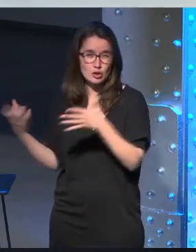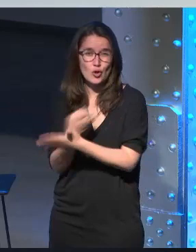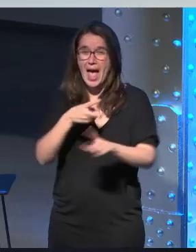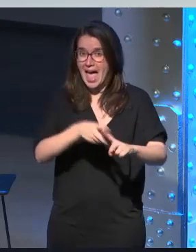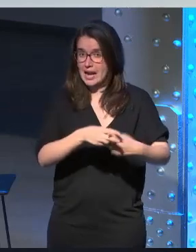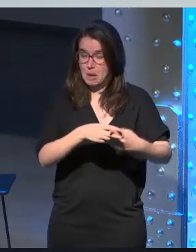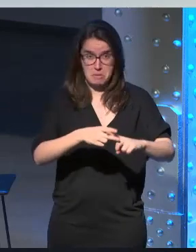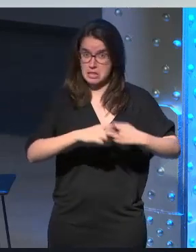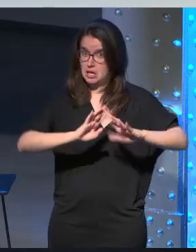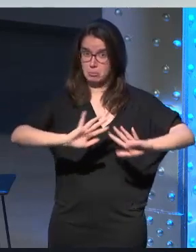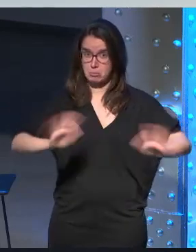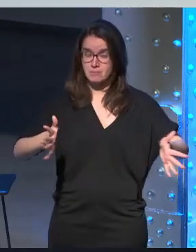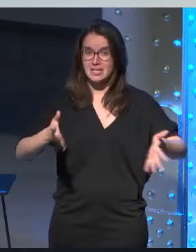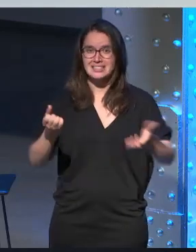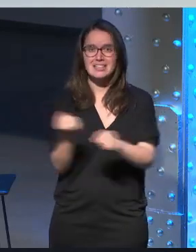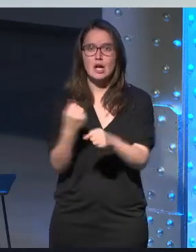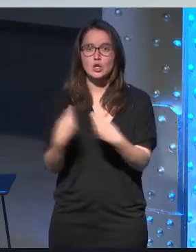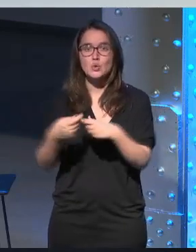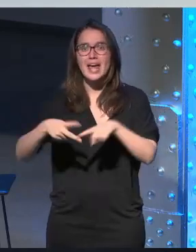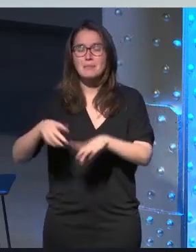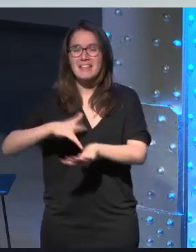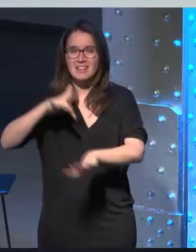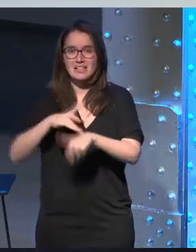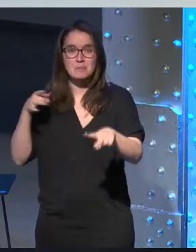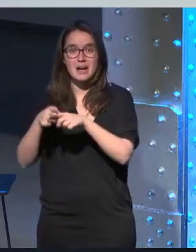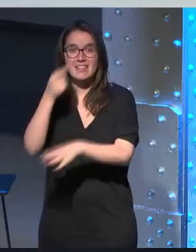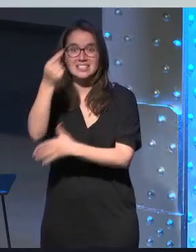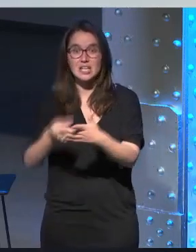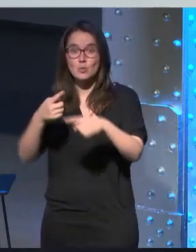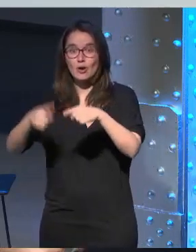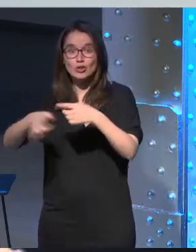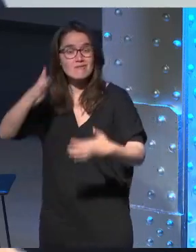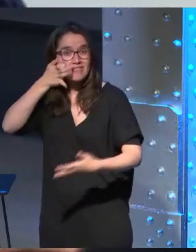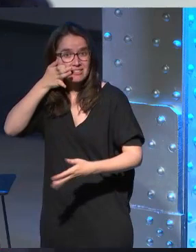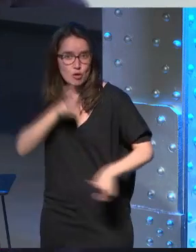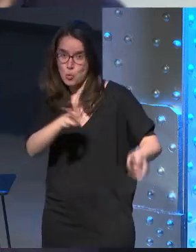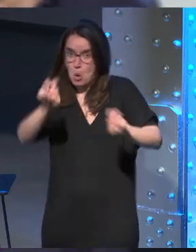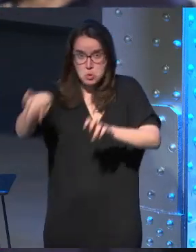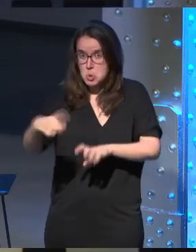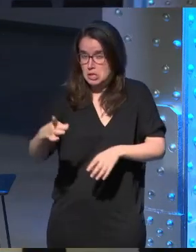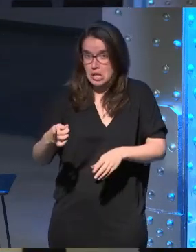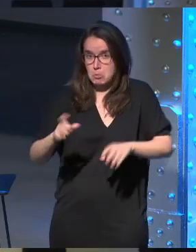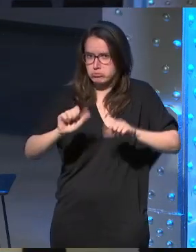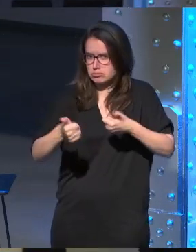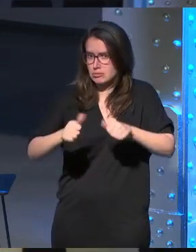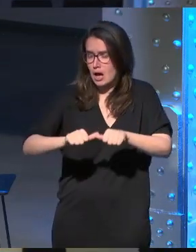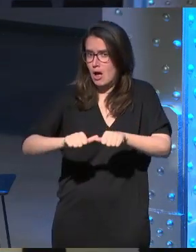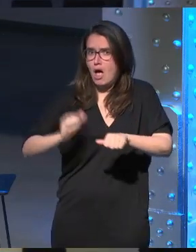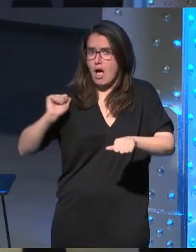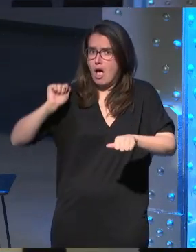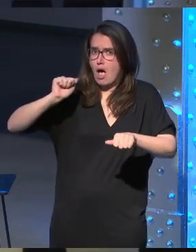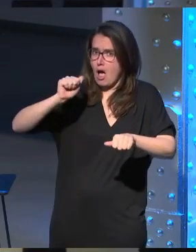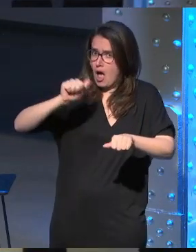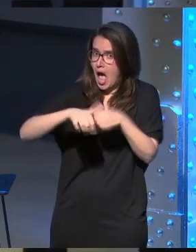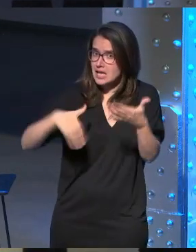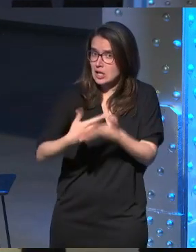herramientas y trabajar con una herramienta digital para diseñar un objeto físico no es ninguna novedad es algo que llevamos haciendo mucho tiempo si bien